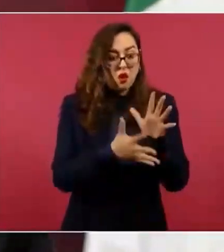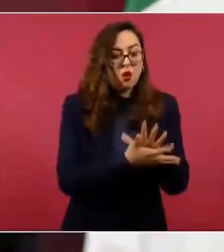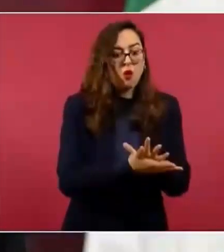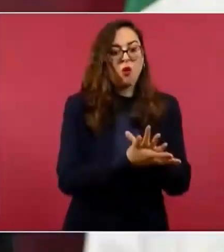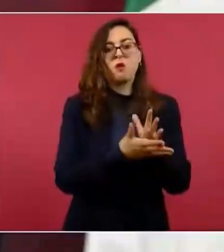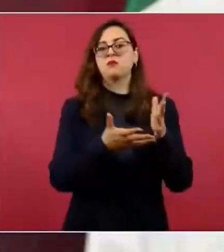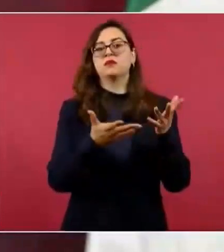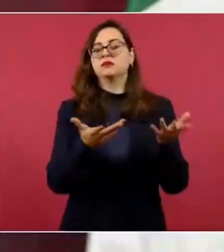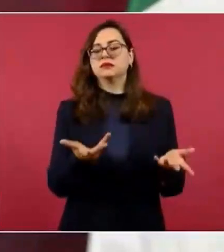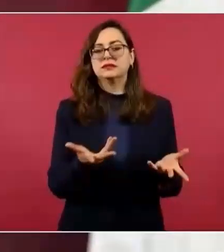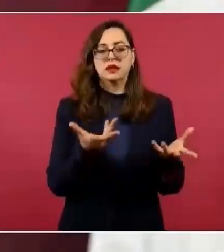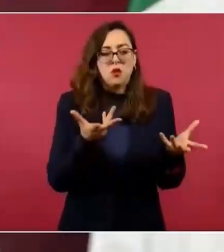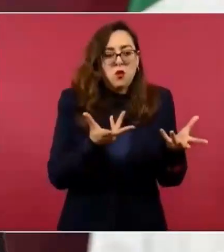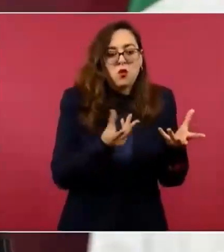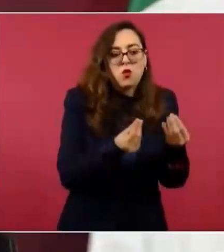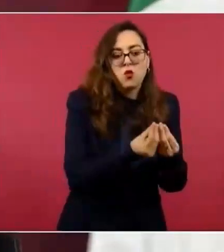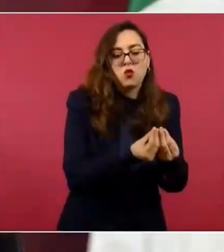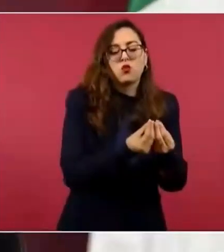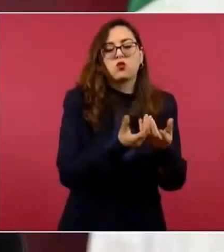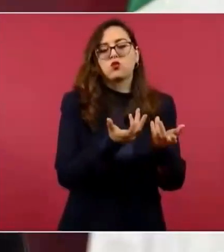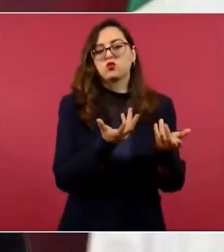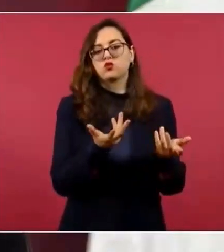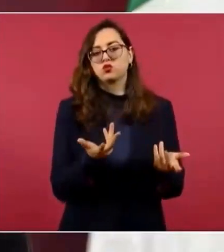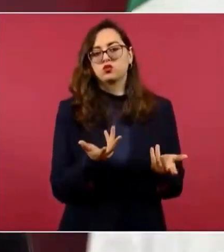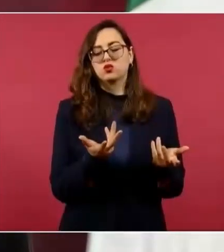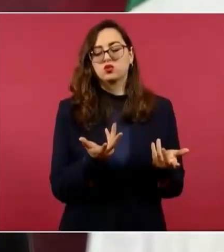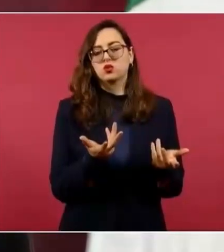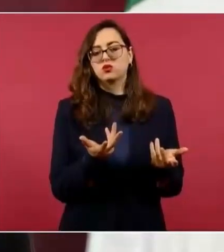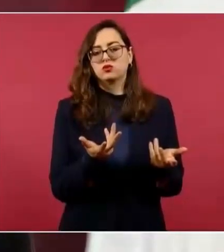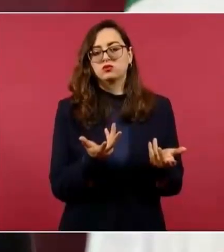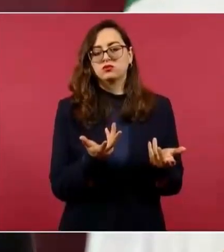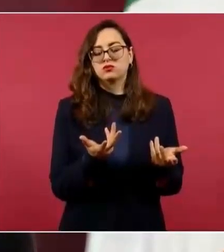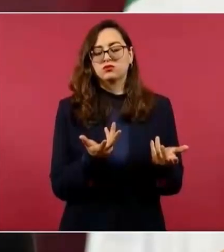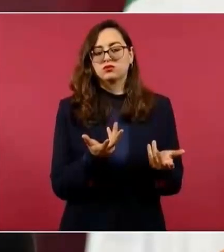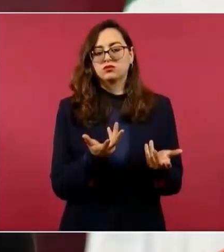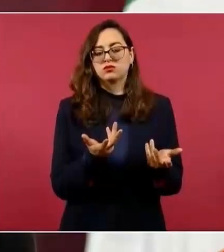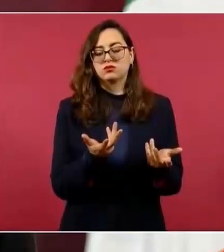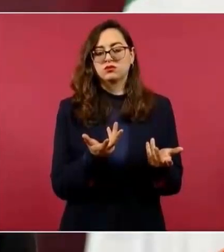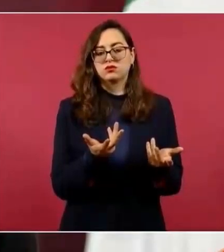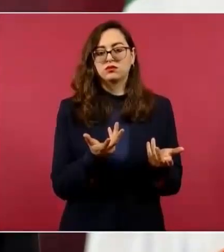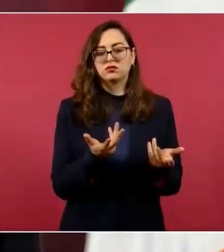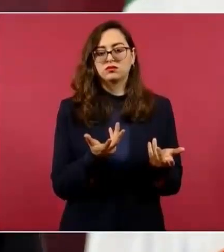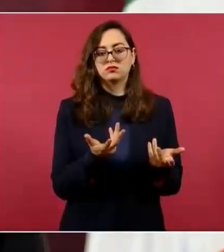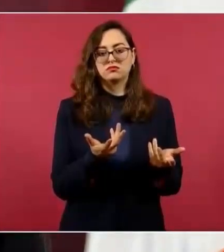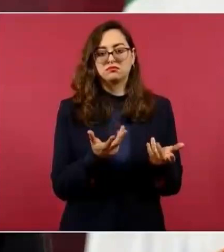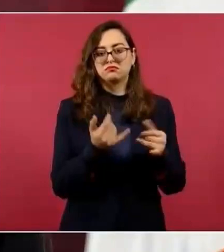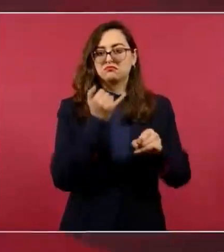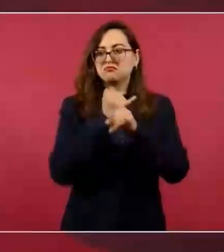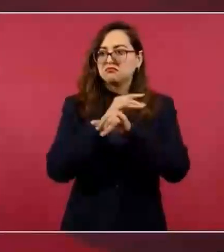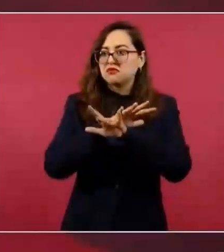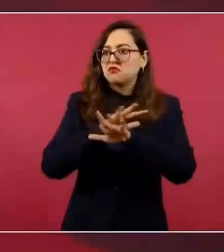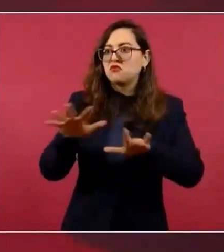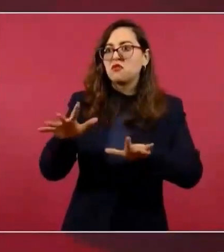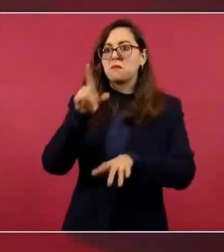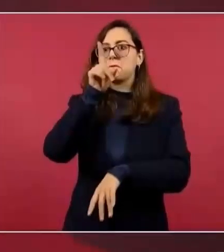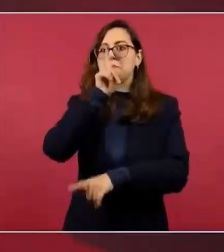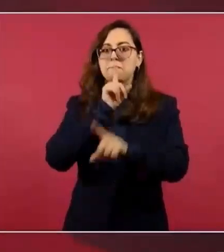en la desinformación,